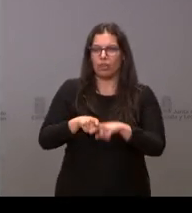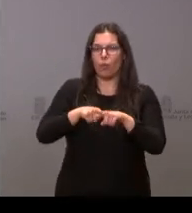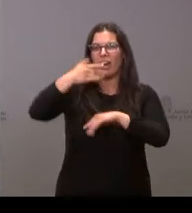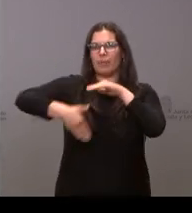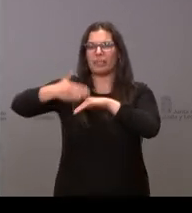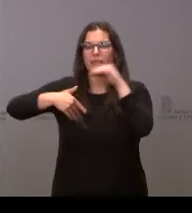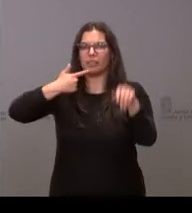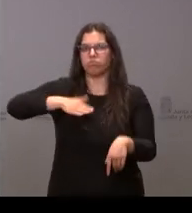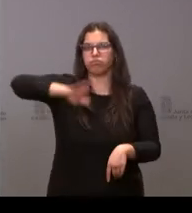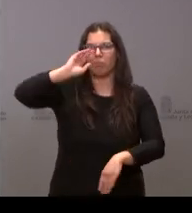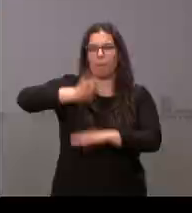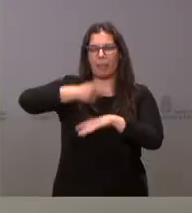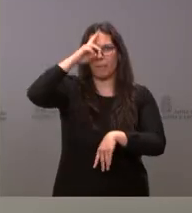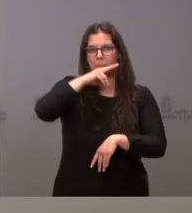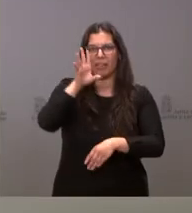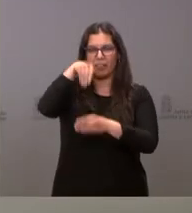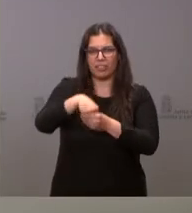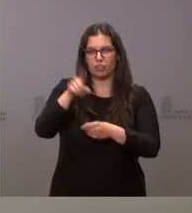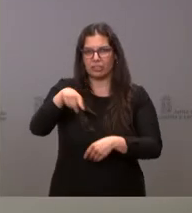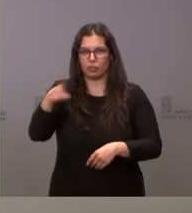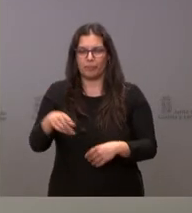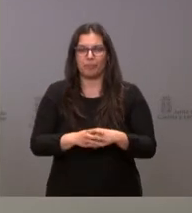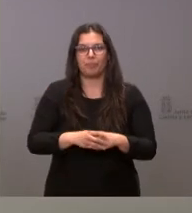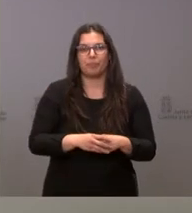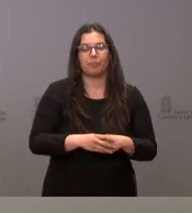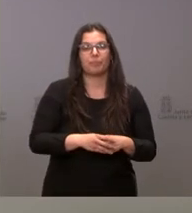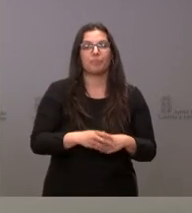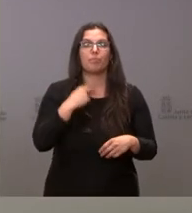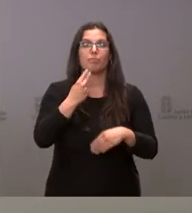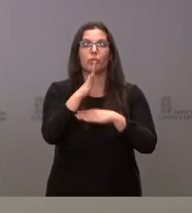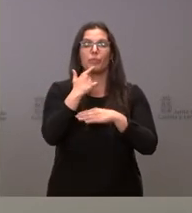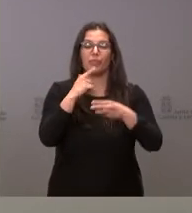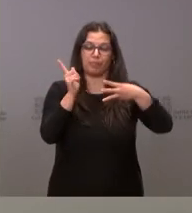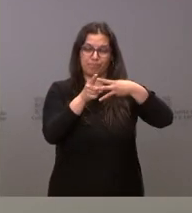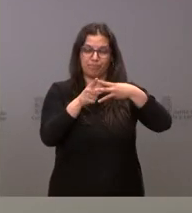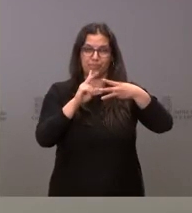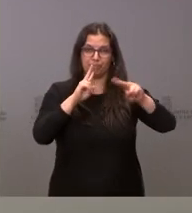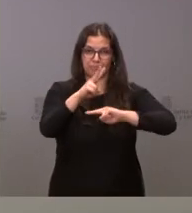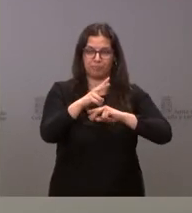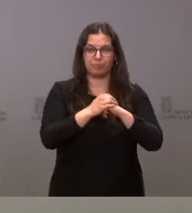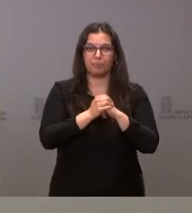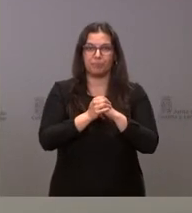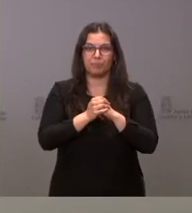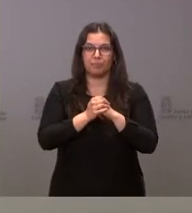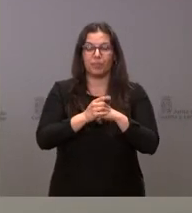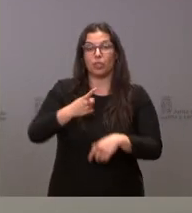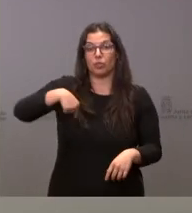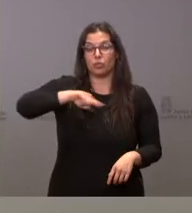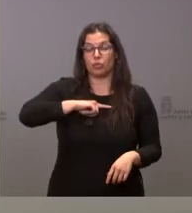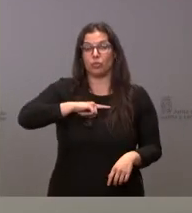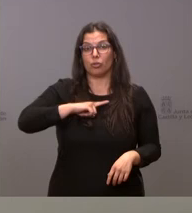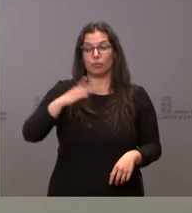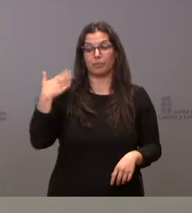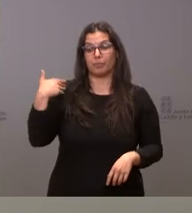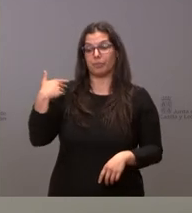Gracias. Pues quizá comenzando por la primera pregunta. Nosotros, desde que lo